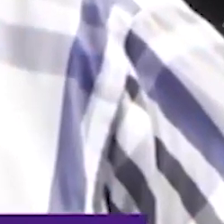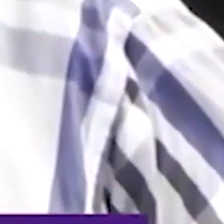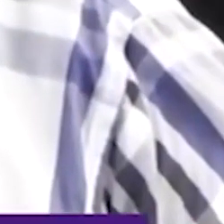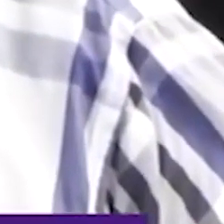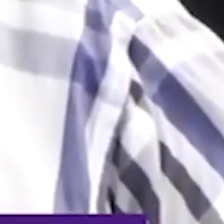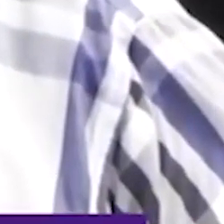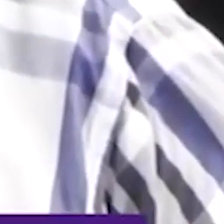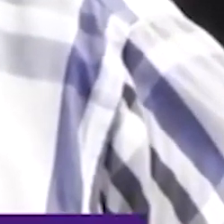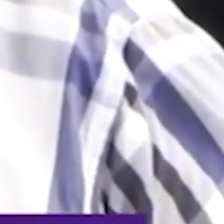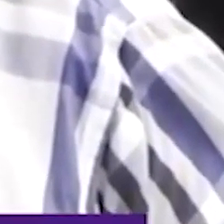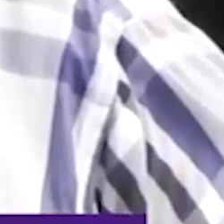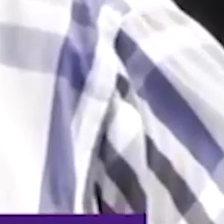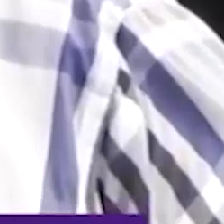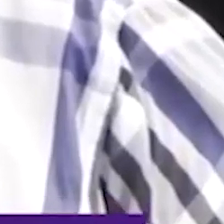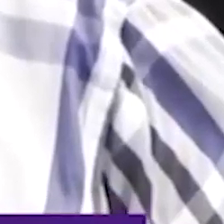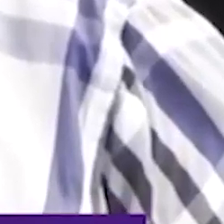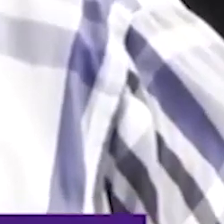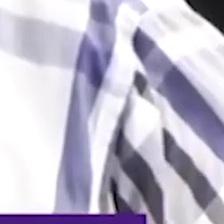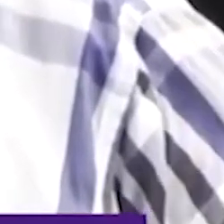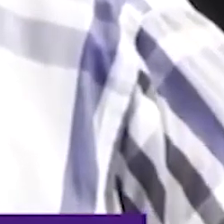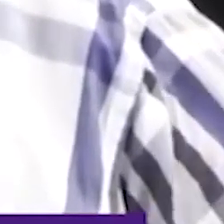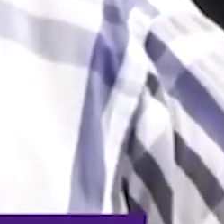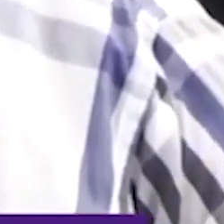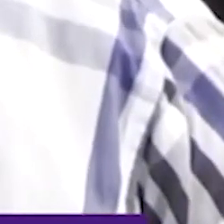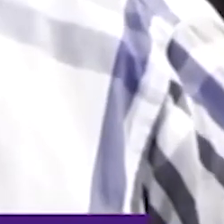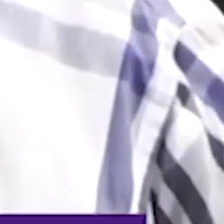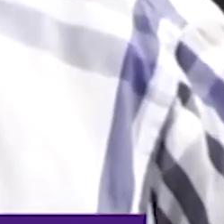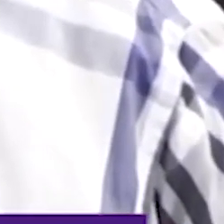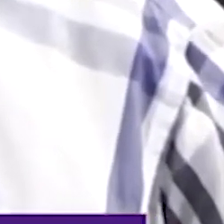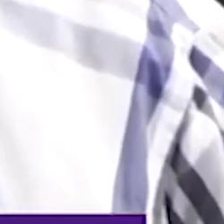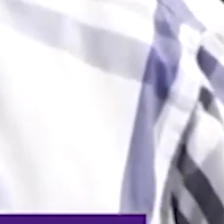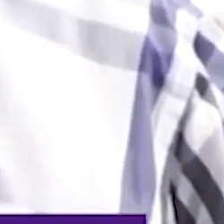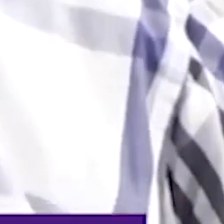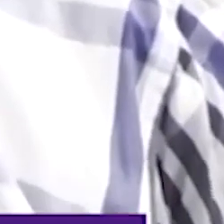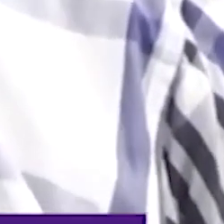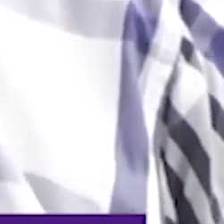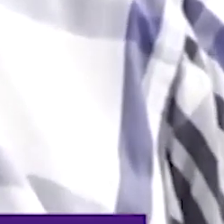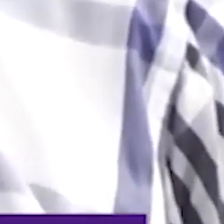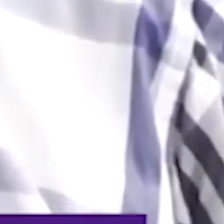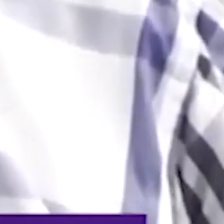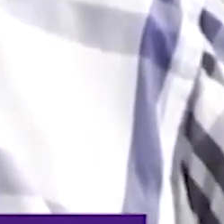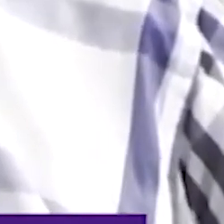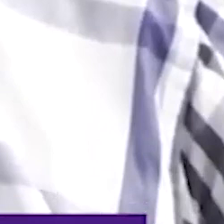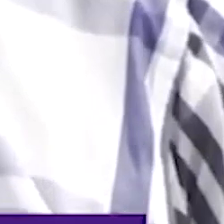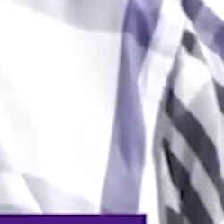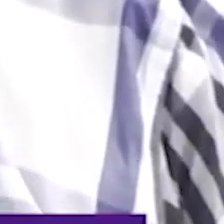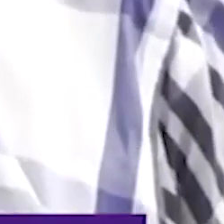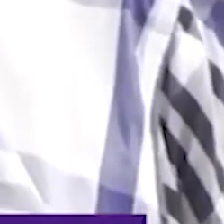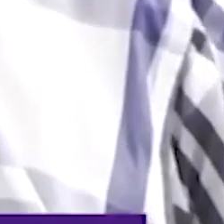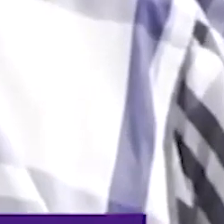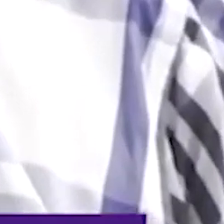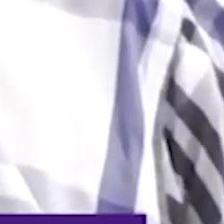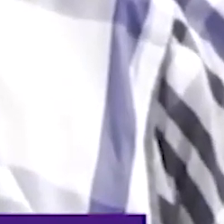sector del turismo ha sido el más golpeado y el que al menos ayuda económica hemos recibido en subsidio acá, porque está bien.